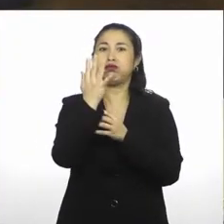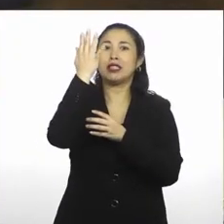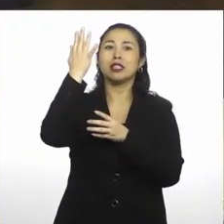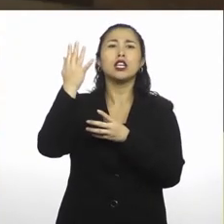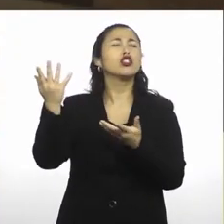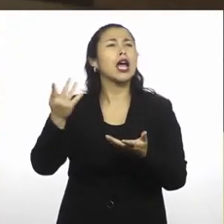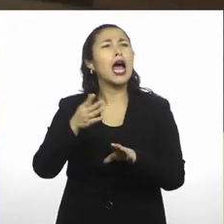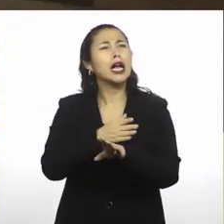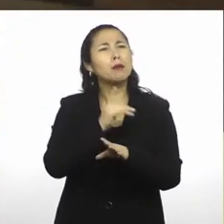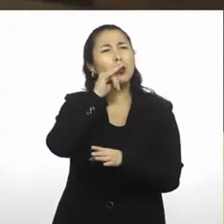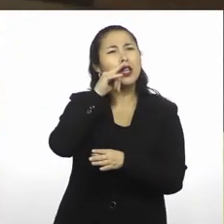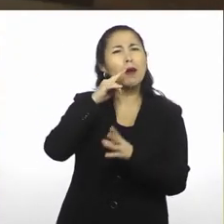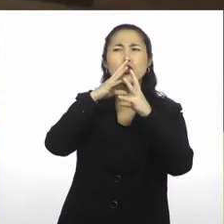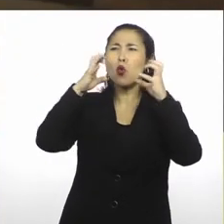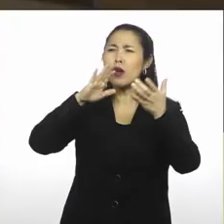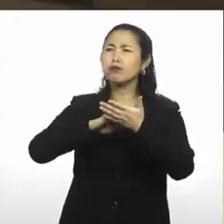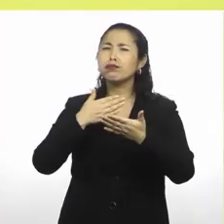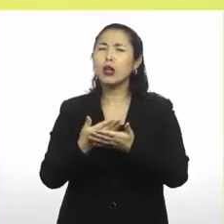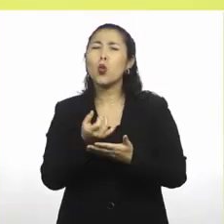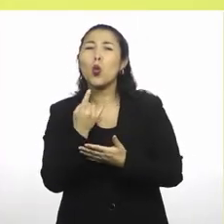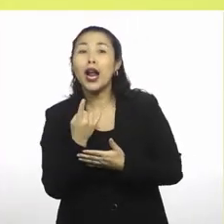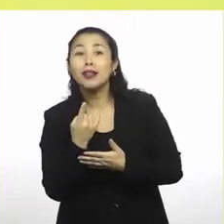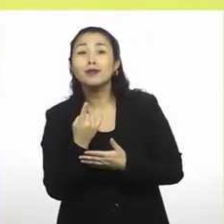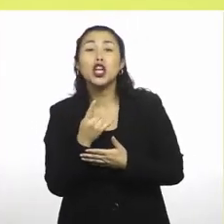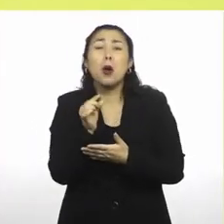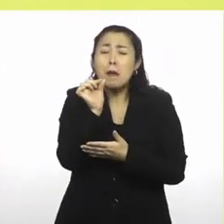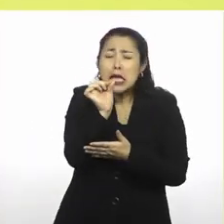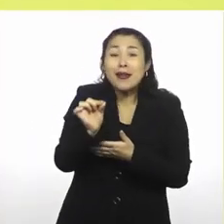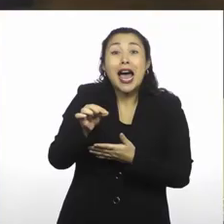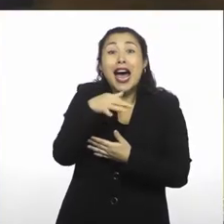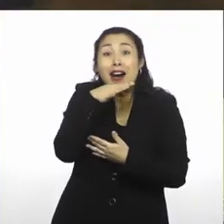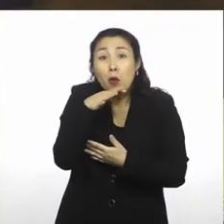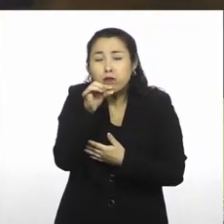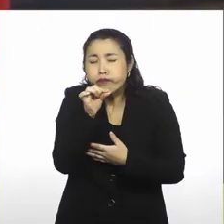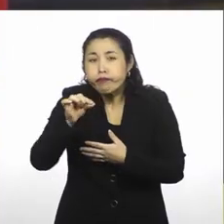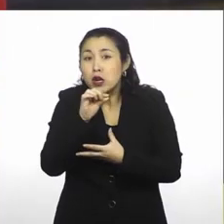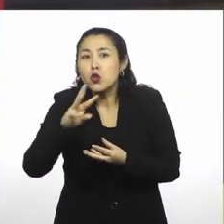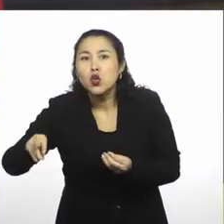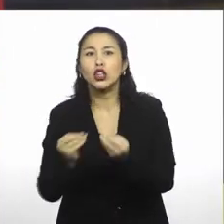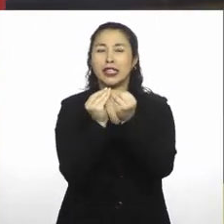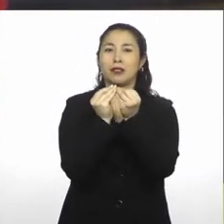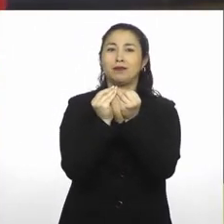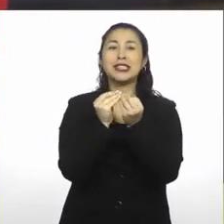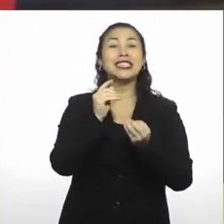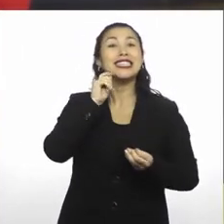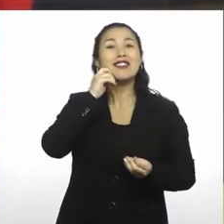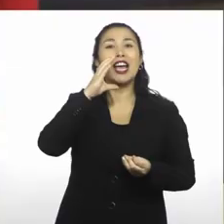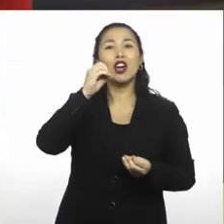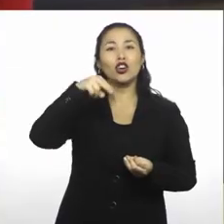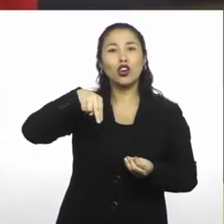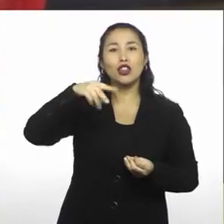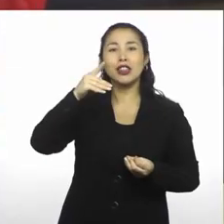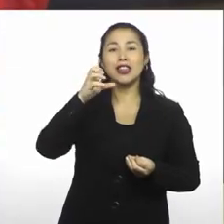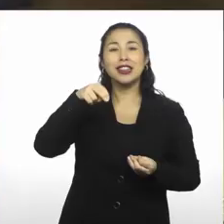se encuentran las nubes? Las nubes no son nada más que pequeñas gotitas de agua condensada. Eso quiere decir que las nubes, en